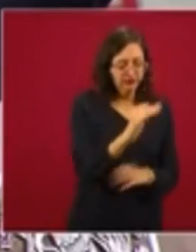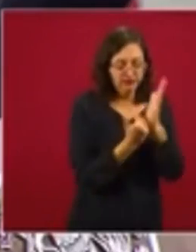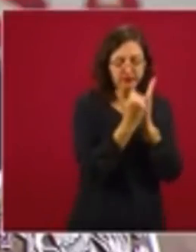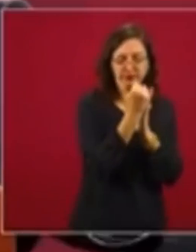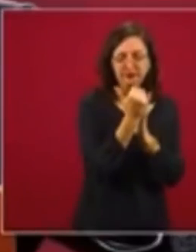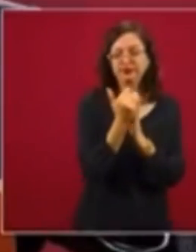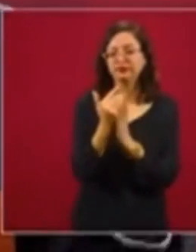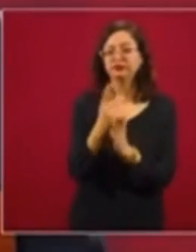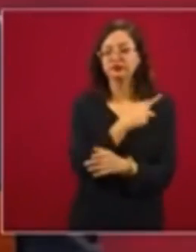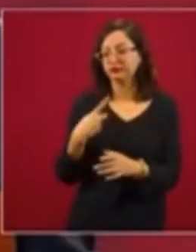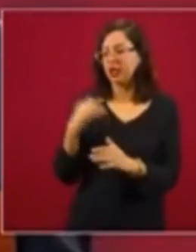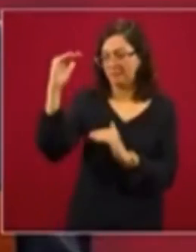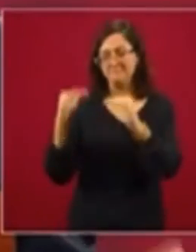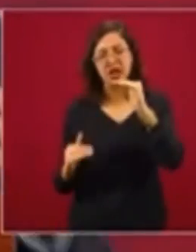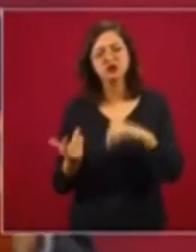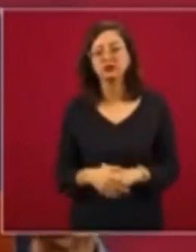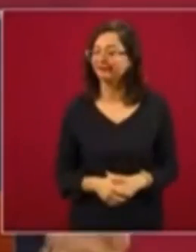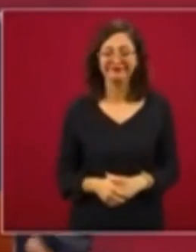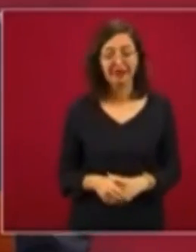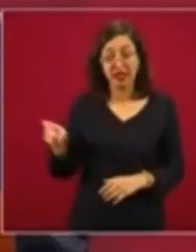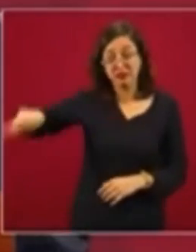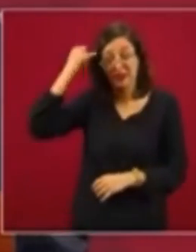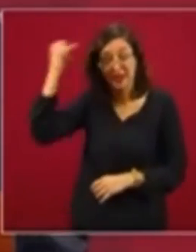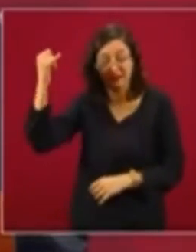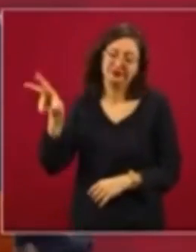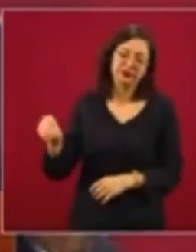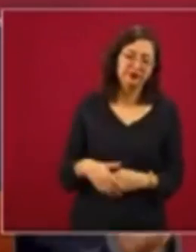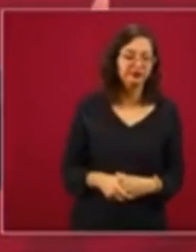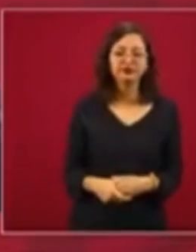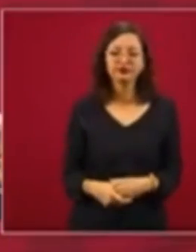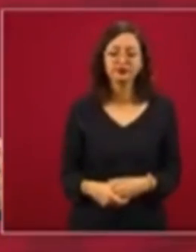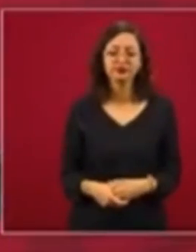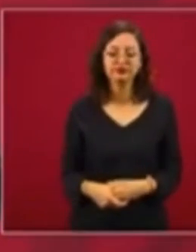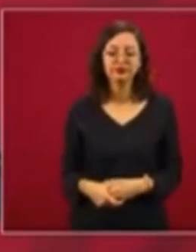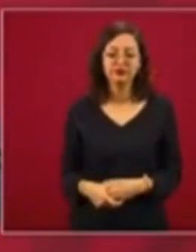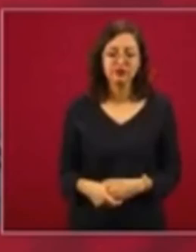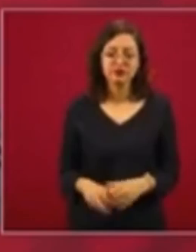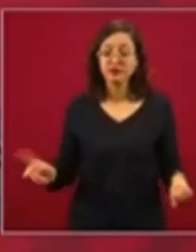interno y entonces se puede bajar la deuda. No. ¿Y qué pasa?